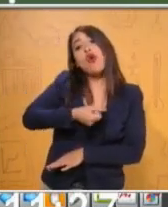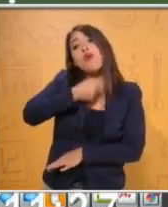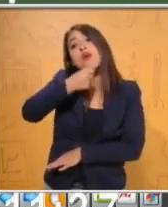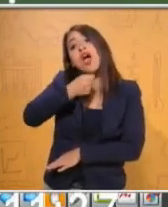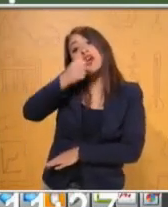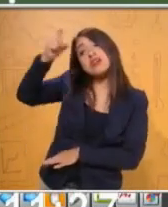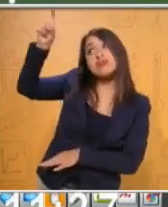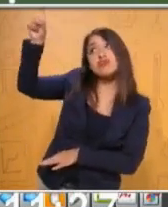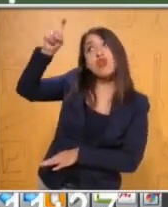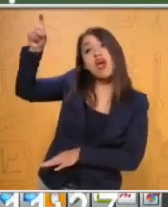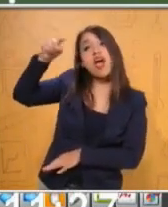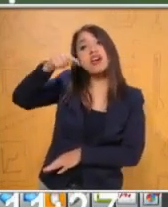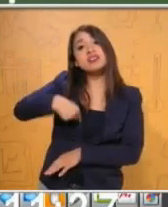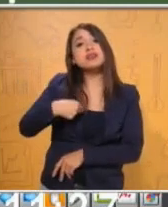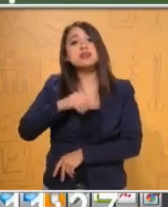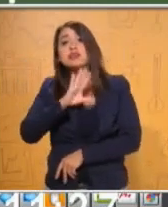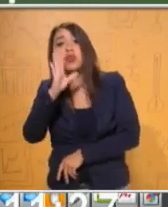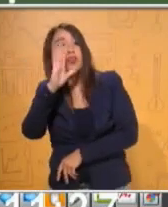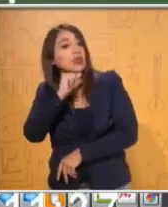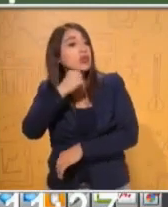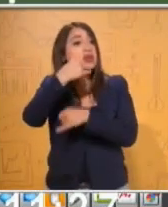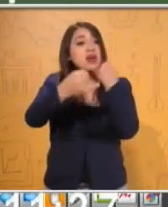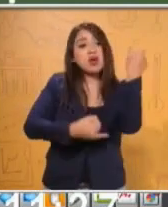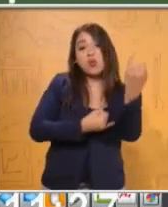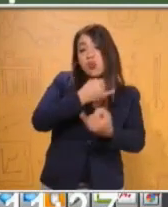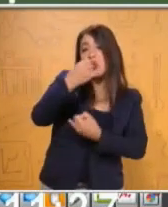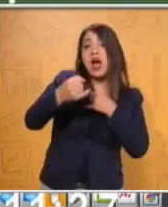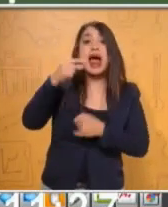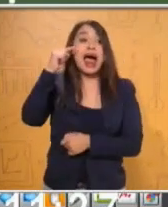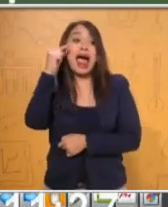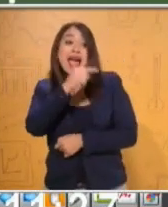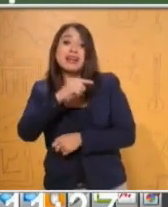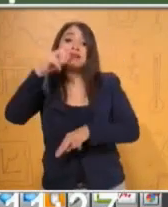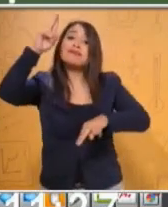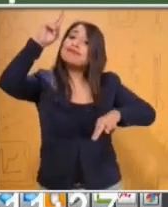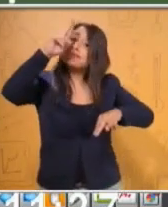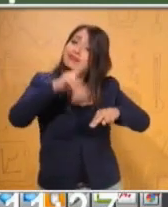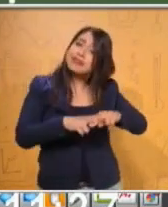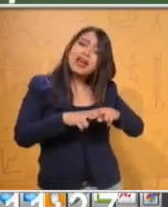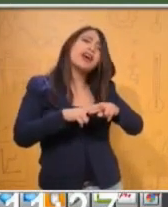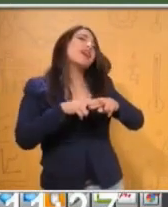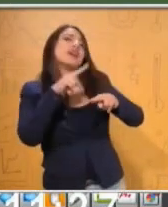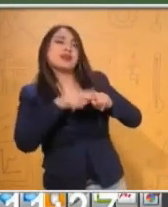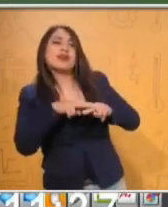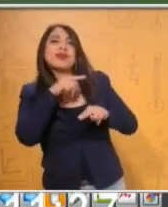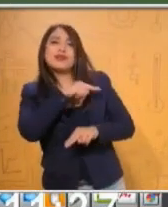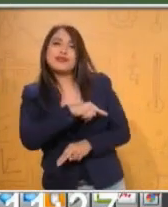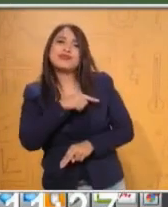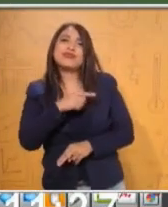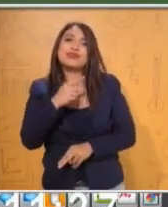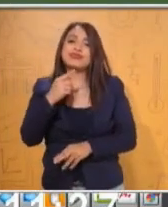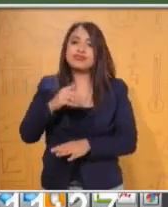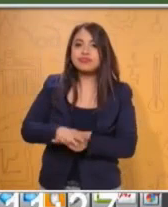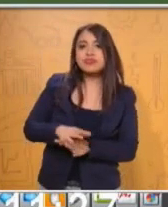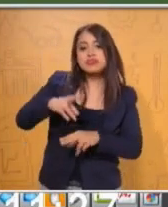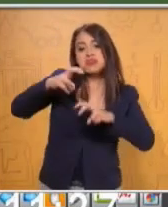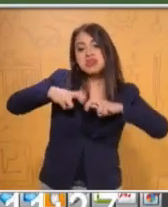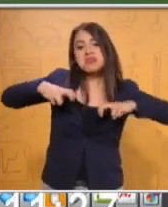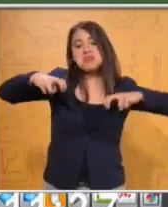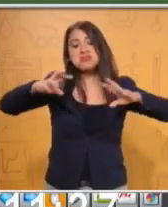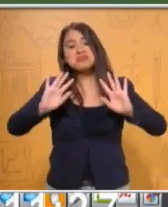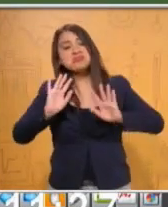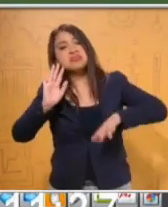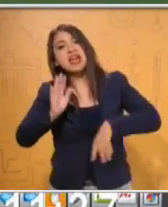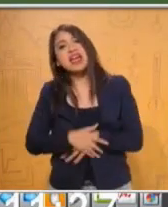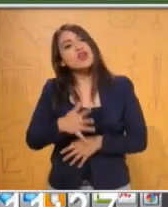sillón, miraba jugar a los niños y admiraba su jardín. Tengo muchas flores hermosas, se